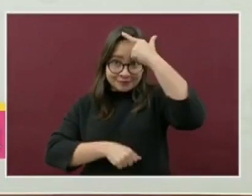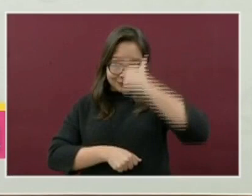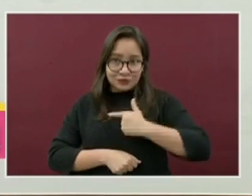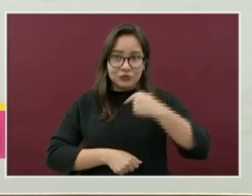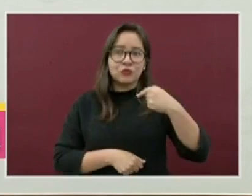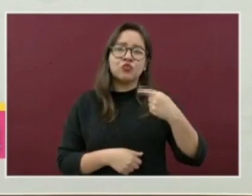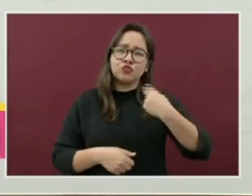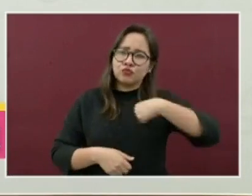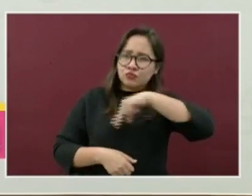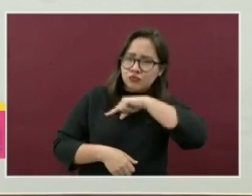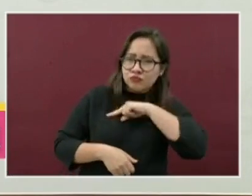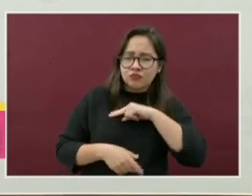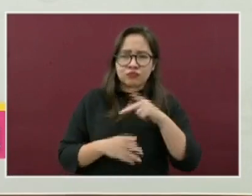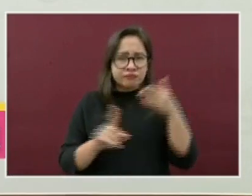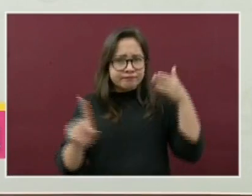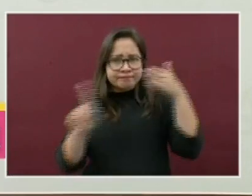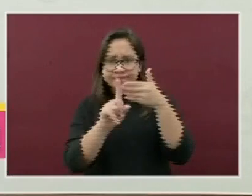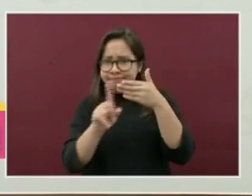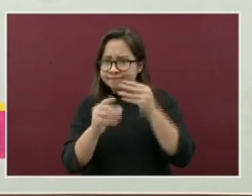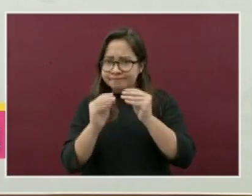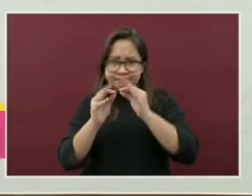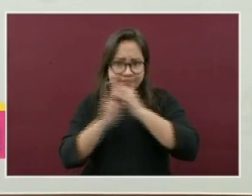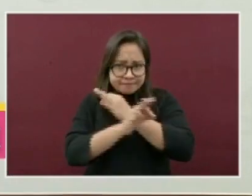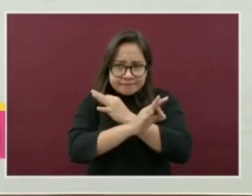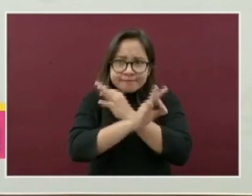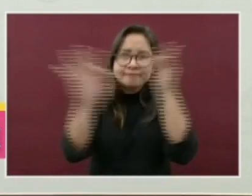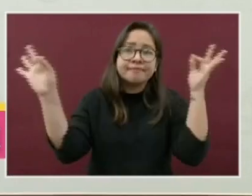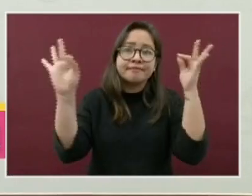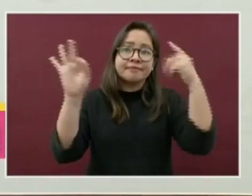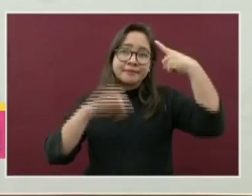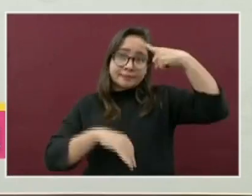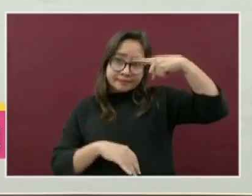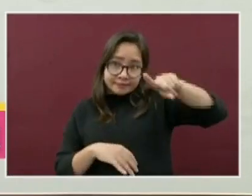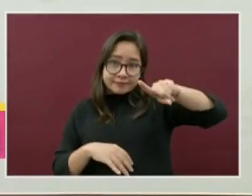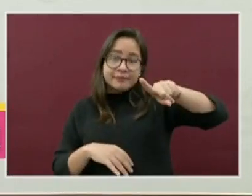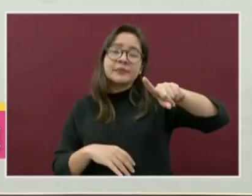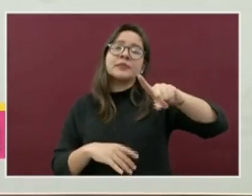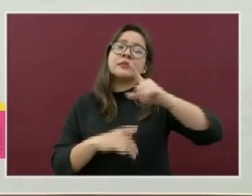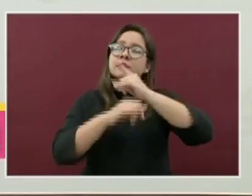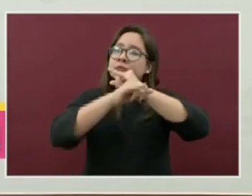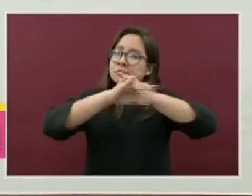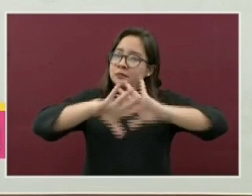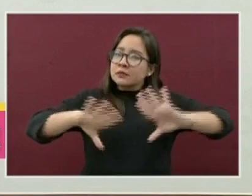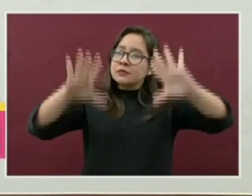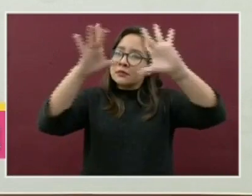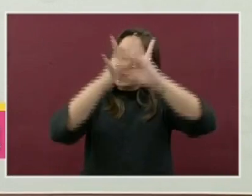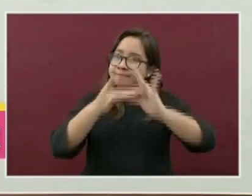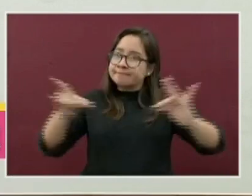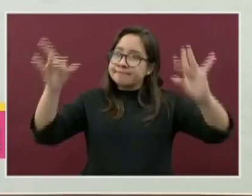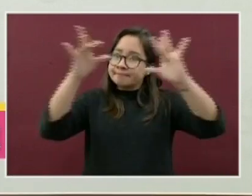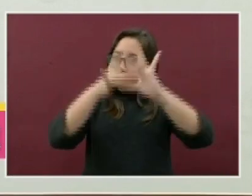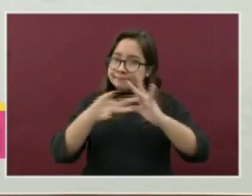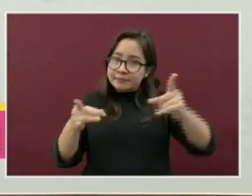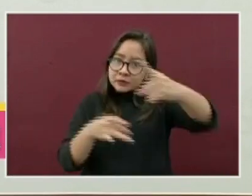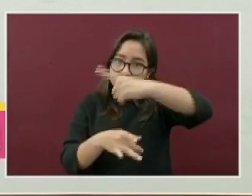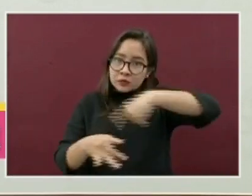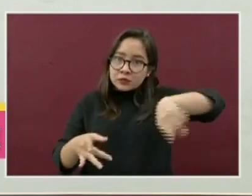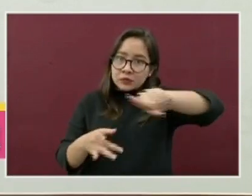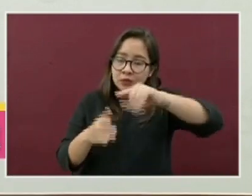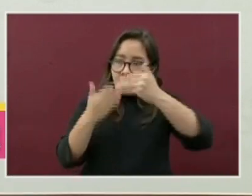mensajes específicos para ofrecer a ustedes información que sea de utilidad